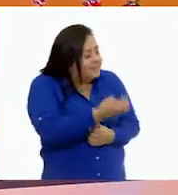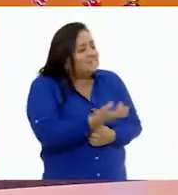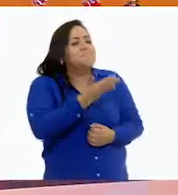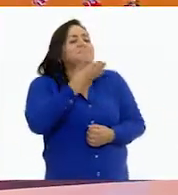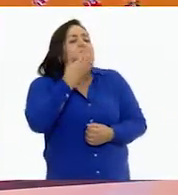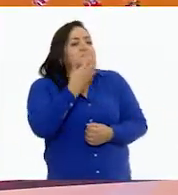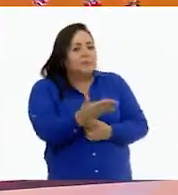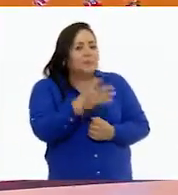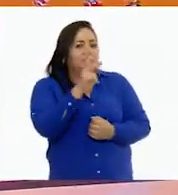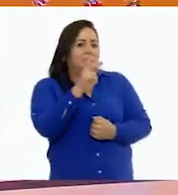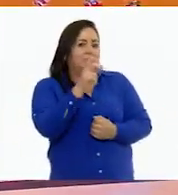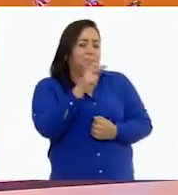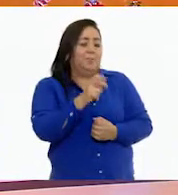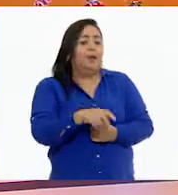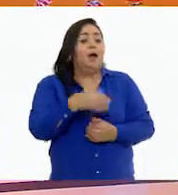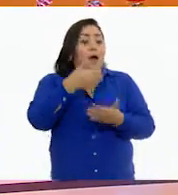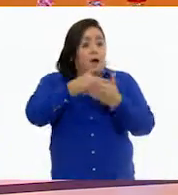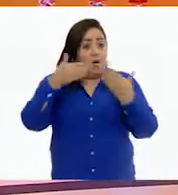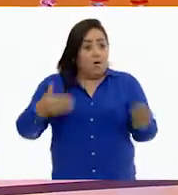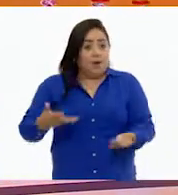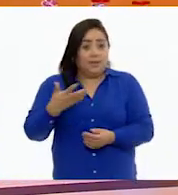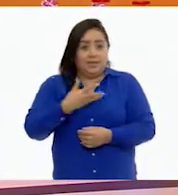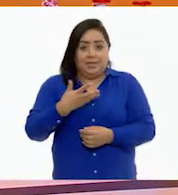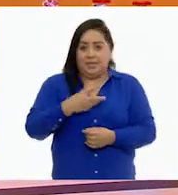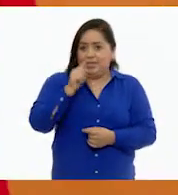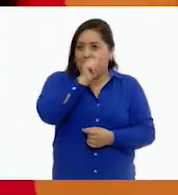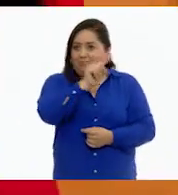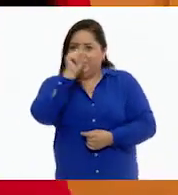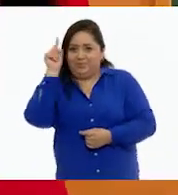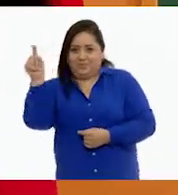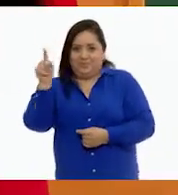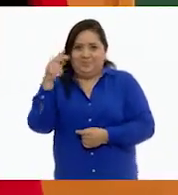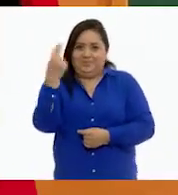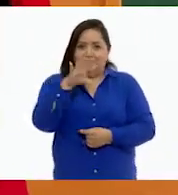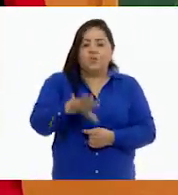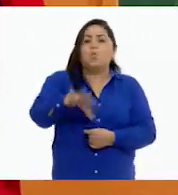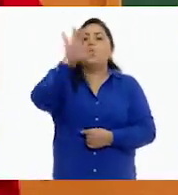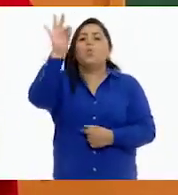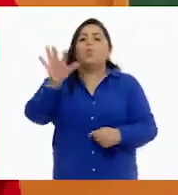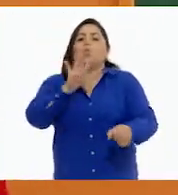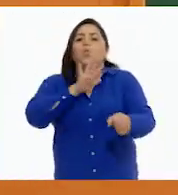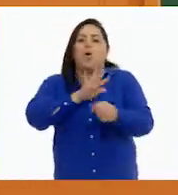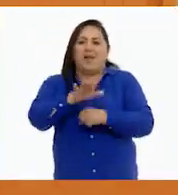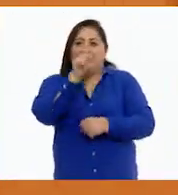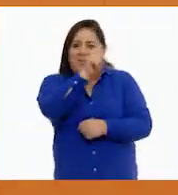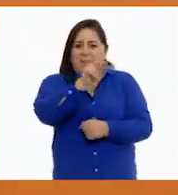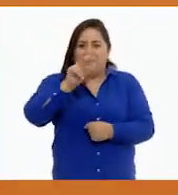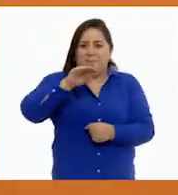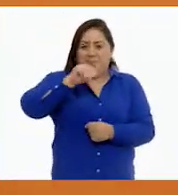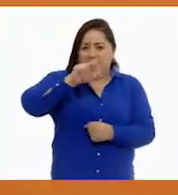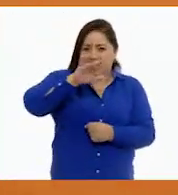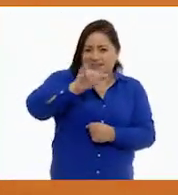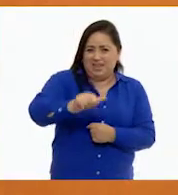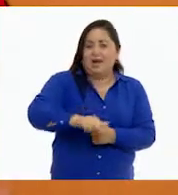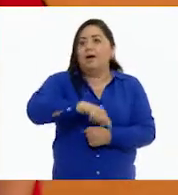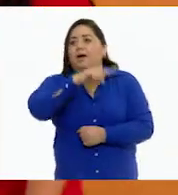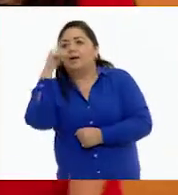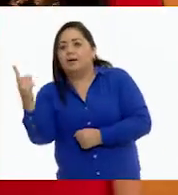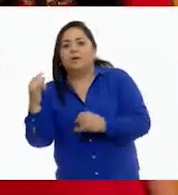muy bien, Pepe. Pues aquí tenemos las dos opciones que debemos elegir en el caso, tanto de María